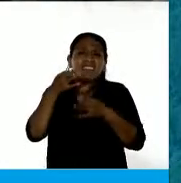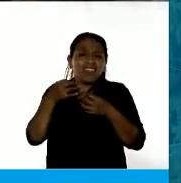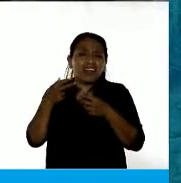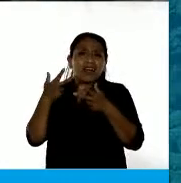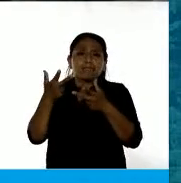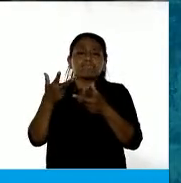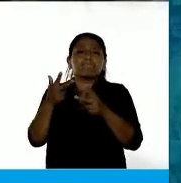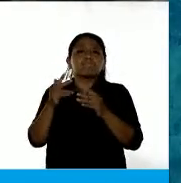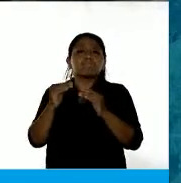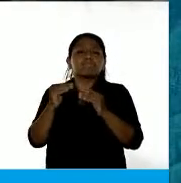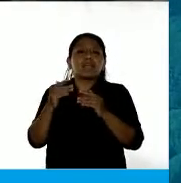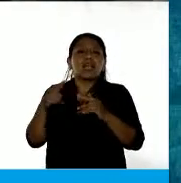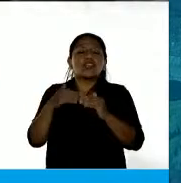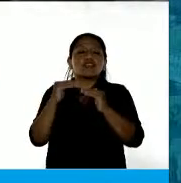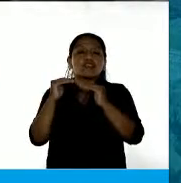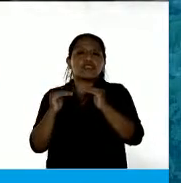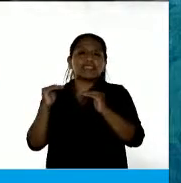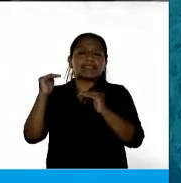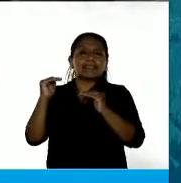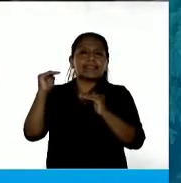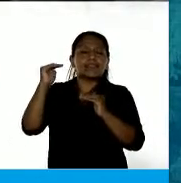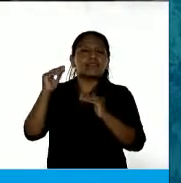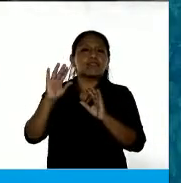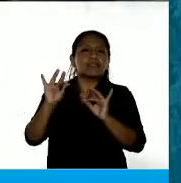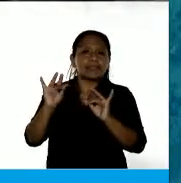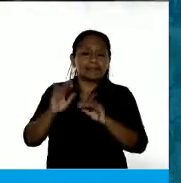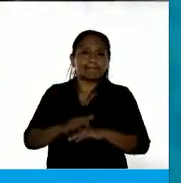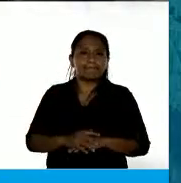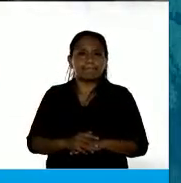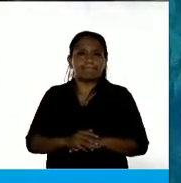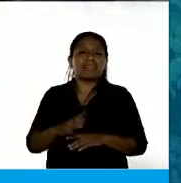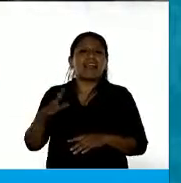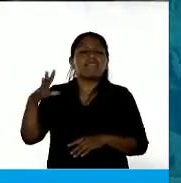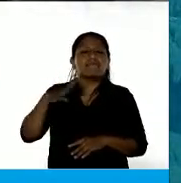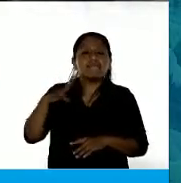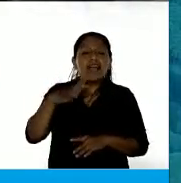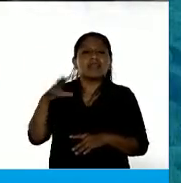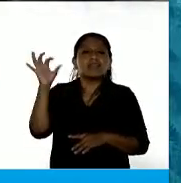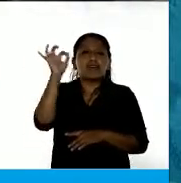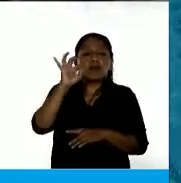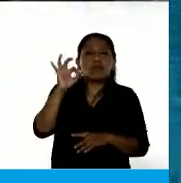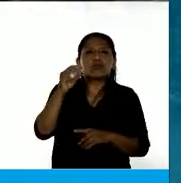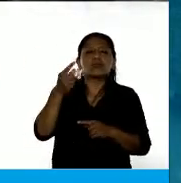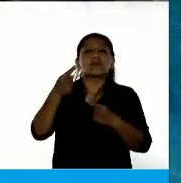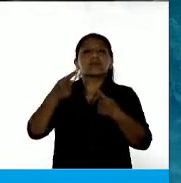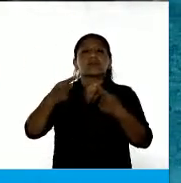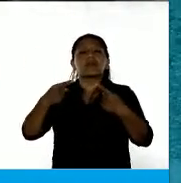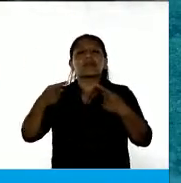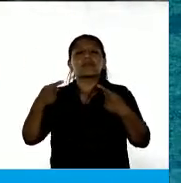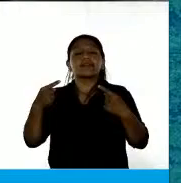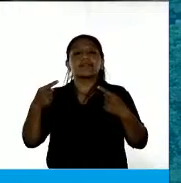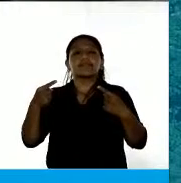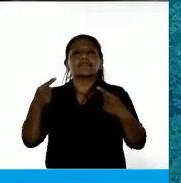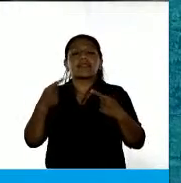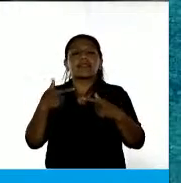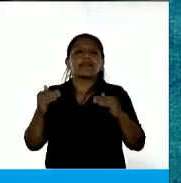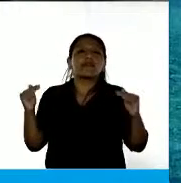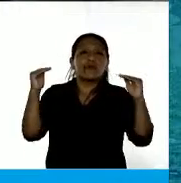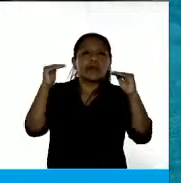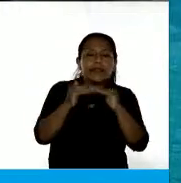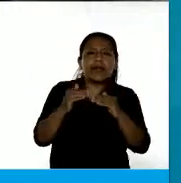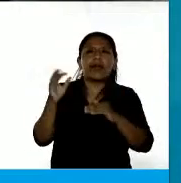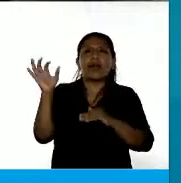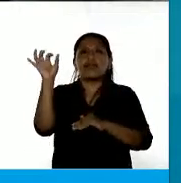ascenso social. Muchas veces la falta, muchas veces no, la falta de oportunidades, de igualdad, de